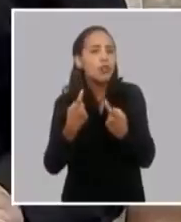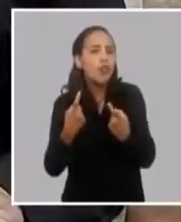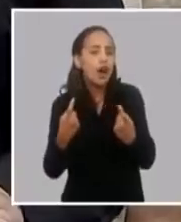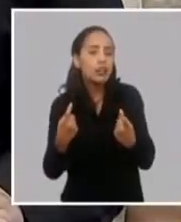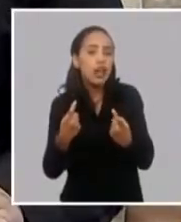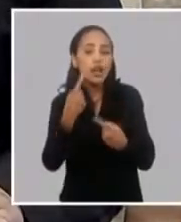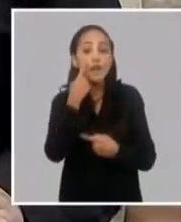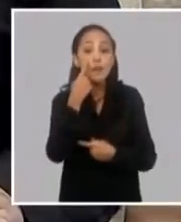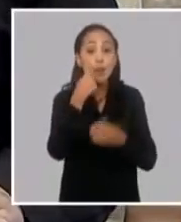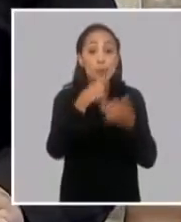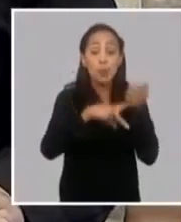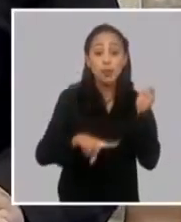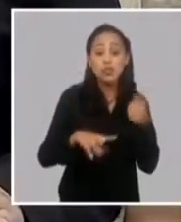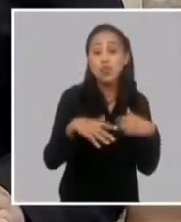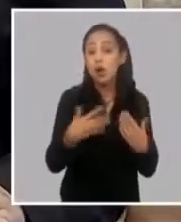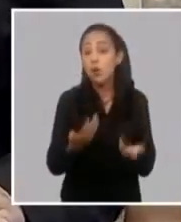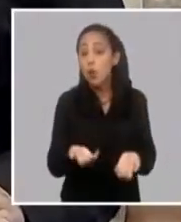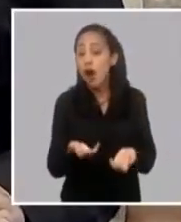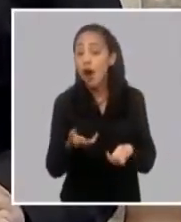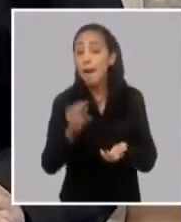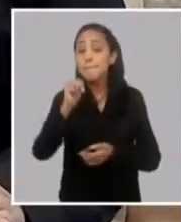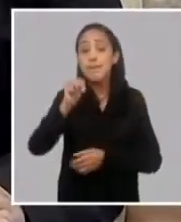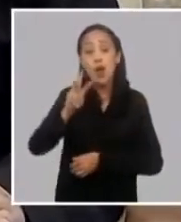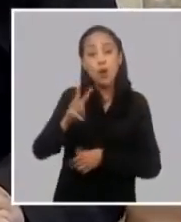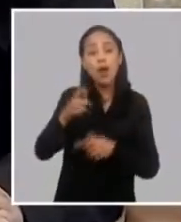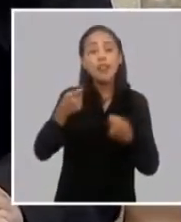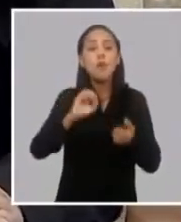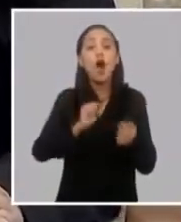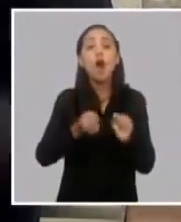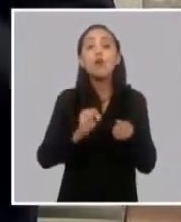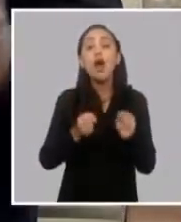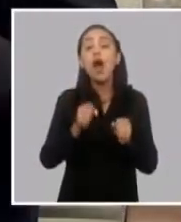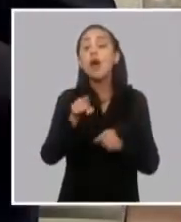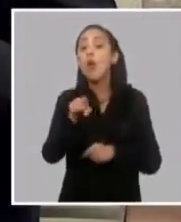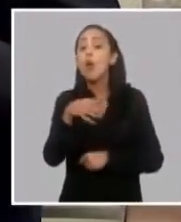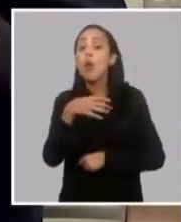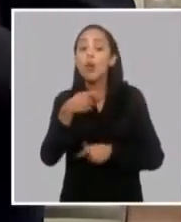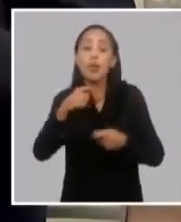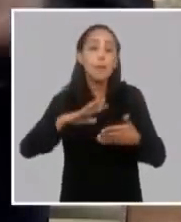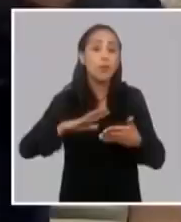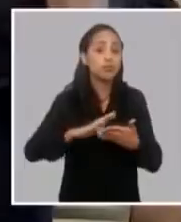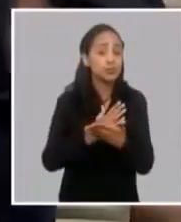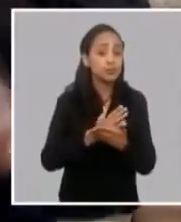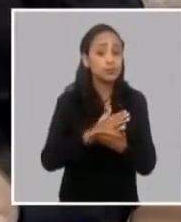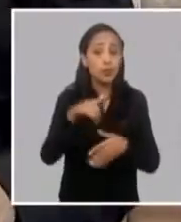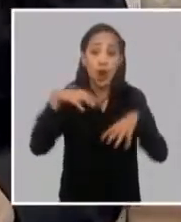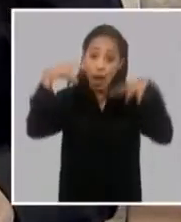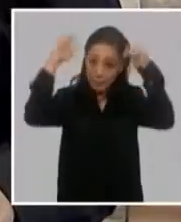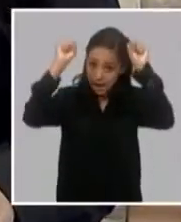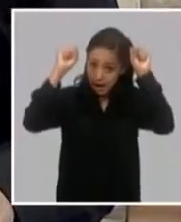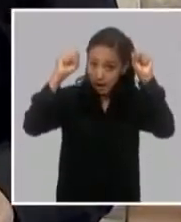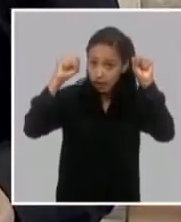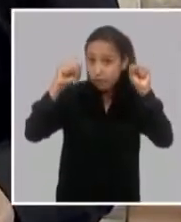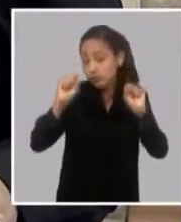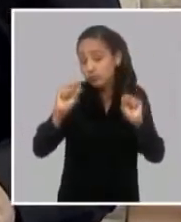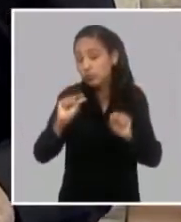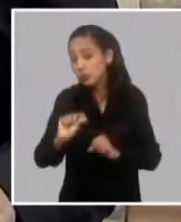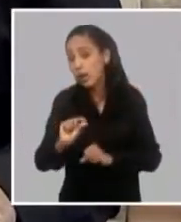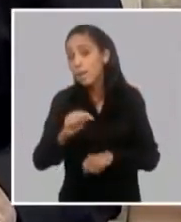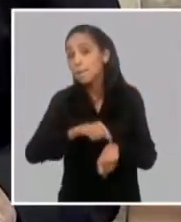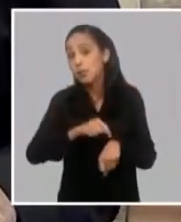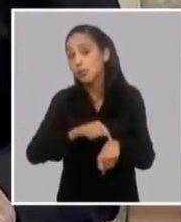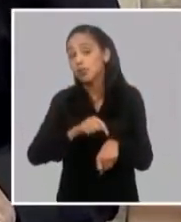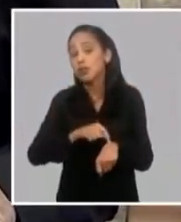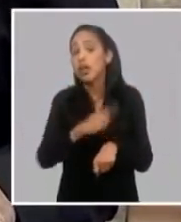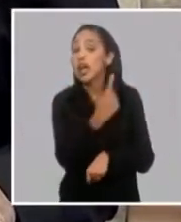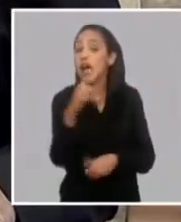¿cuáles son los megawatts que se deben ahorrar o se deben desconectar? O llámese lo que hay que pagar. Y cada